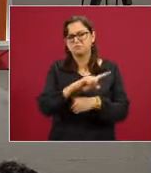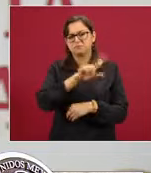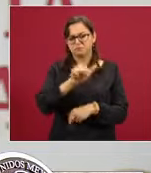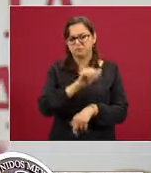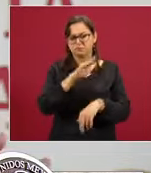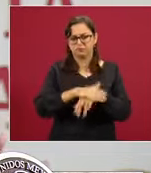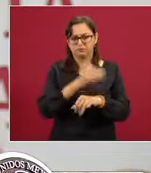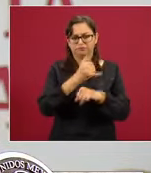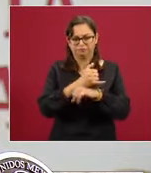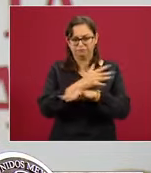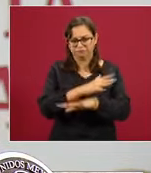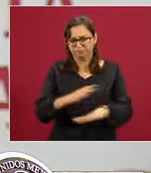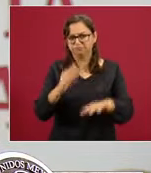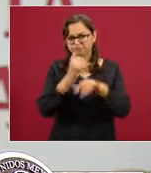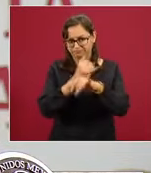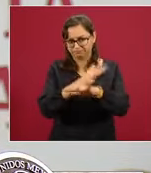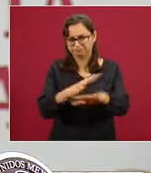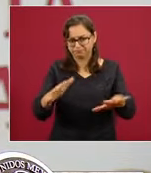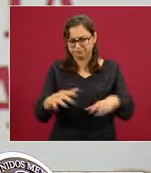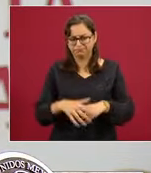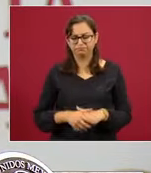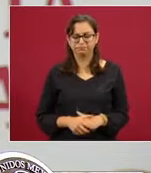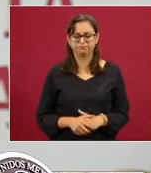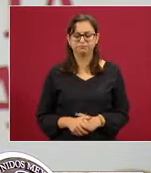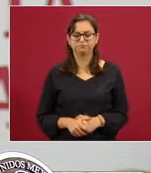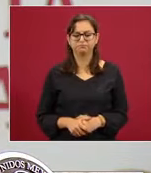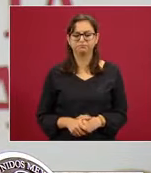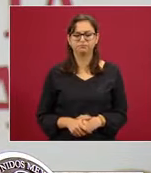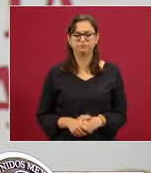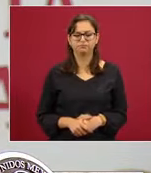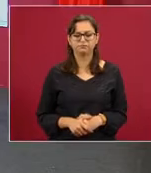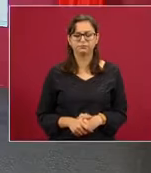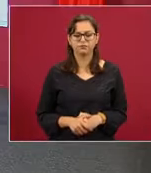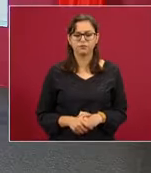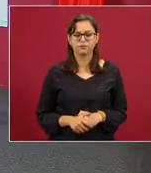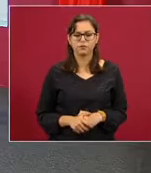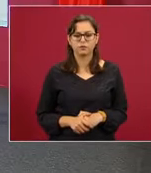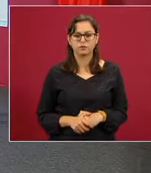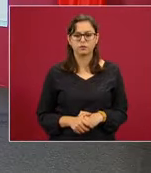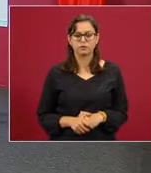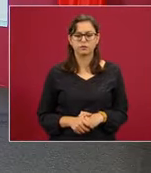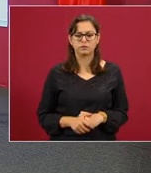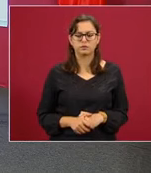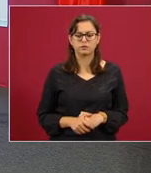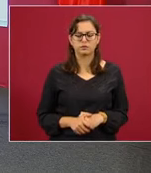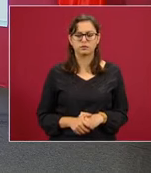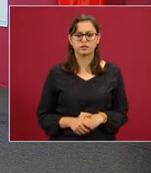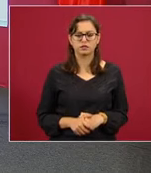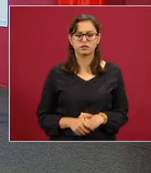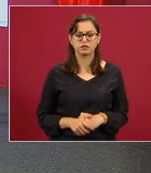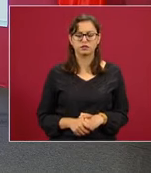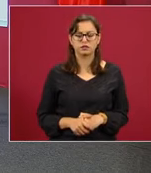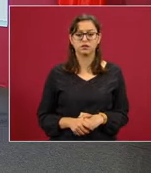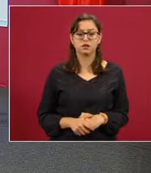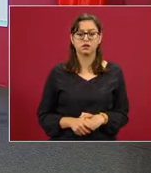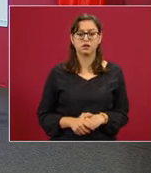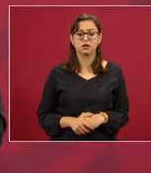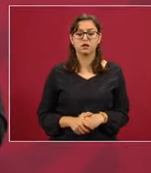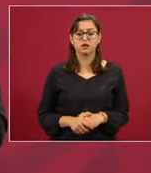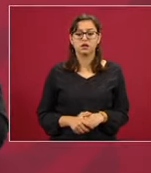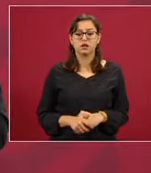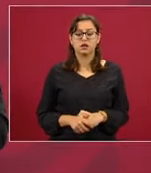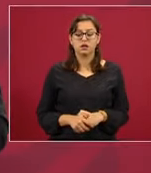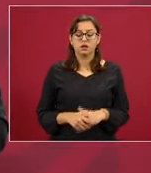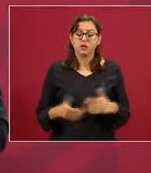conforme se suscriban acuerdos con cada una de esas empresas. En todos los casos, los gobiernos de los países